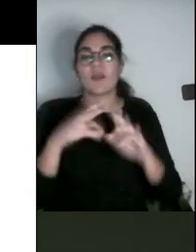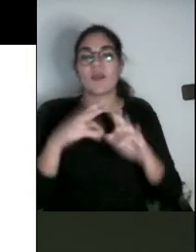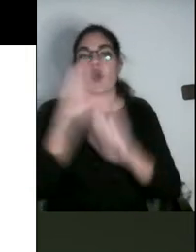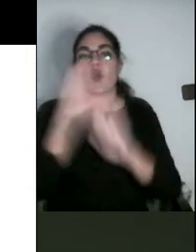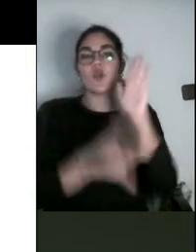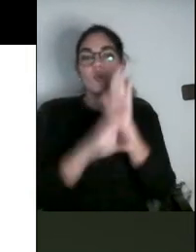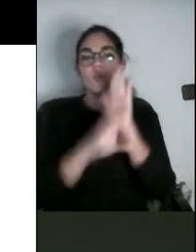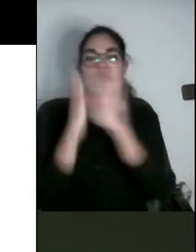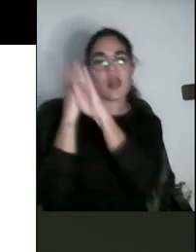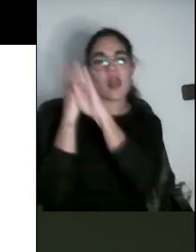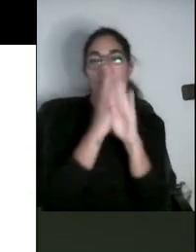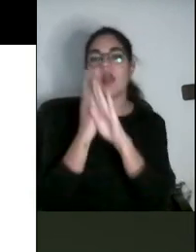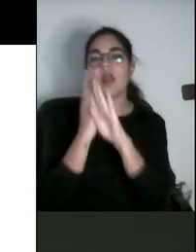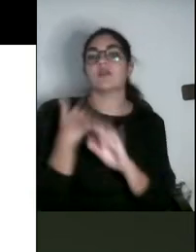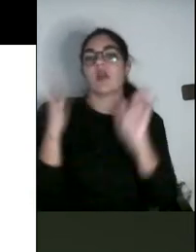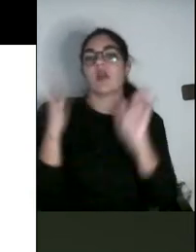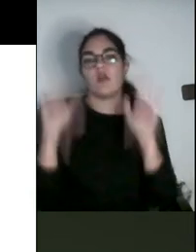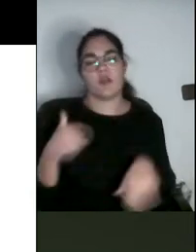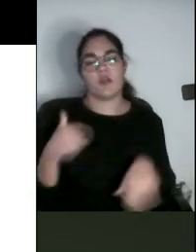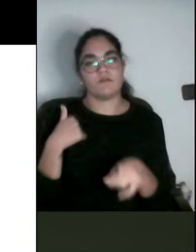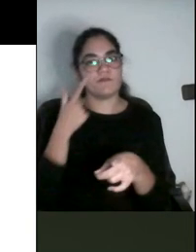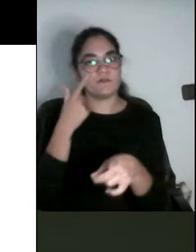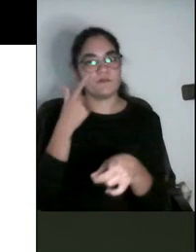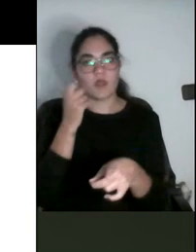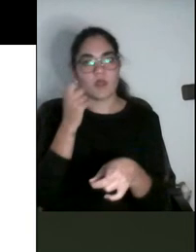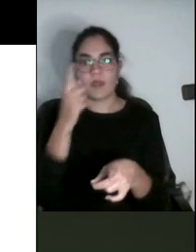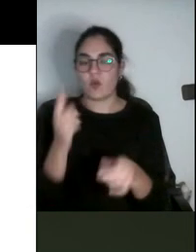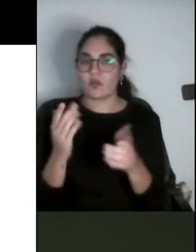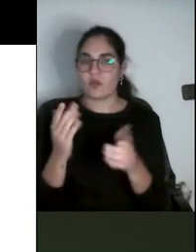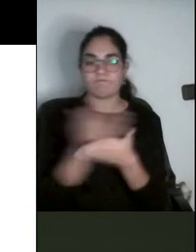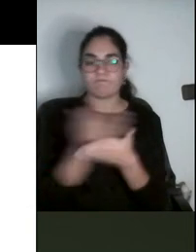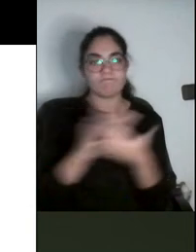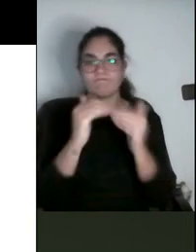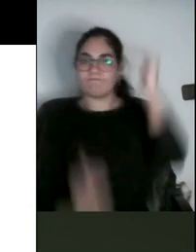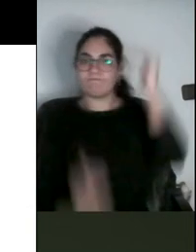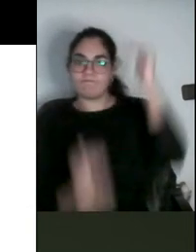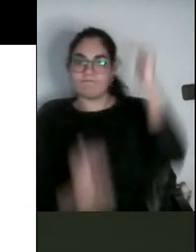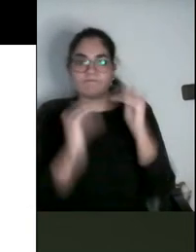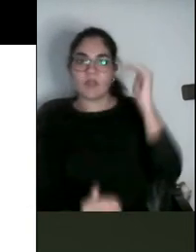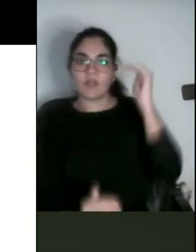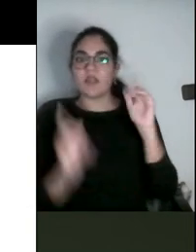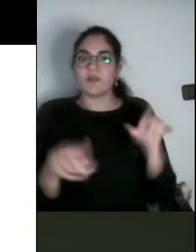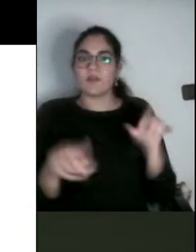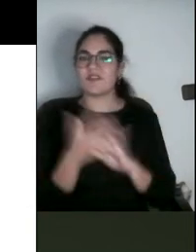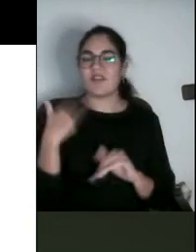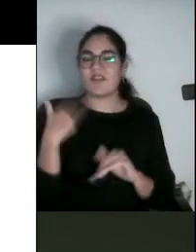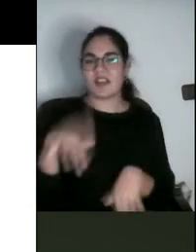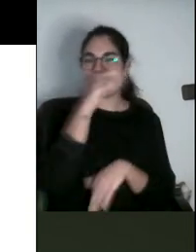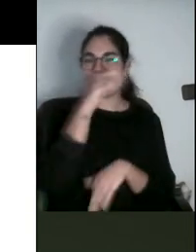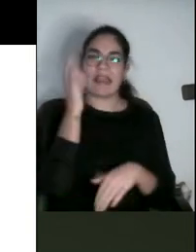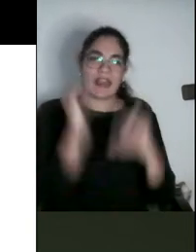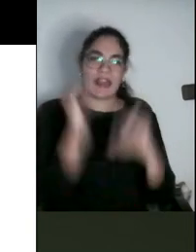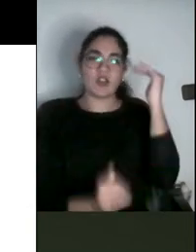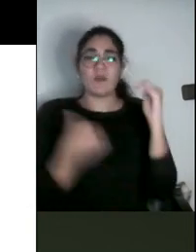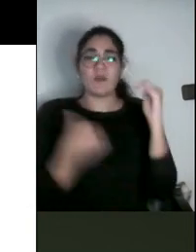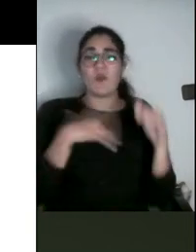brecha de género, tanto de las obras cetadas como de las interacciones que se producen dentro y fuera del aula, etc.